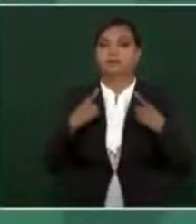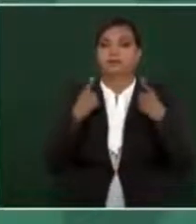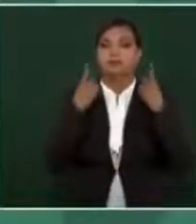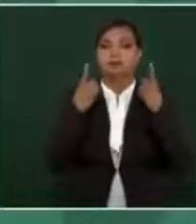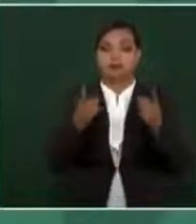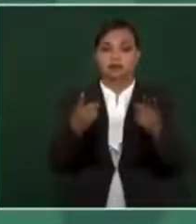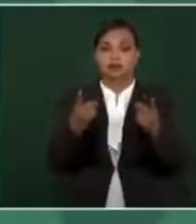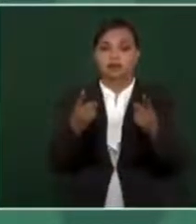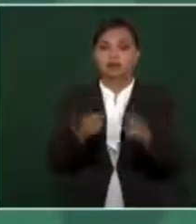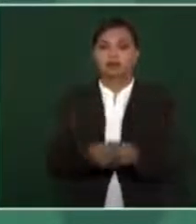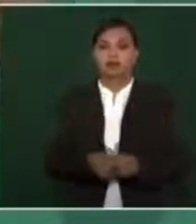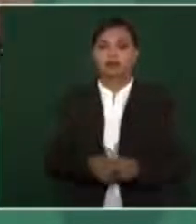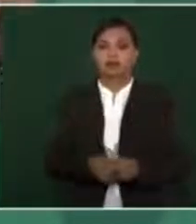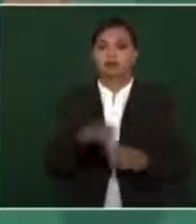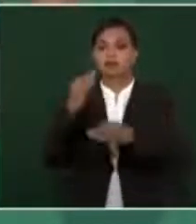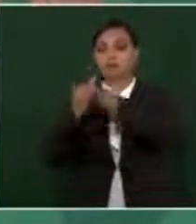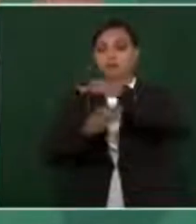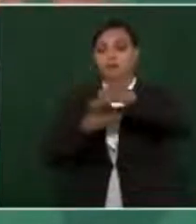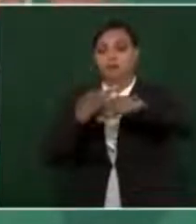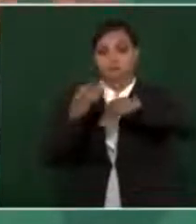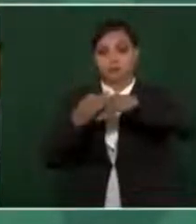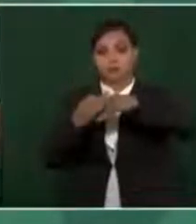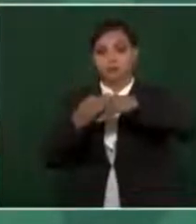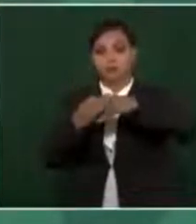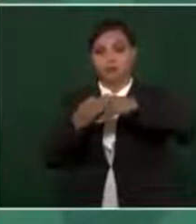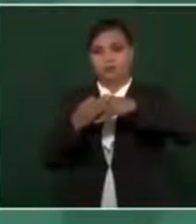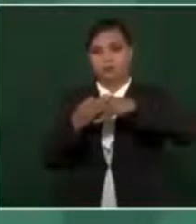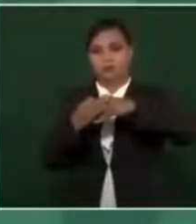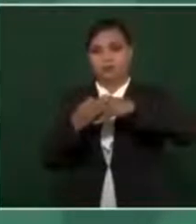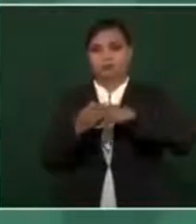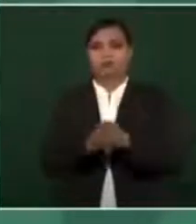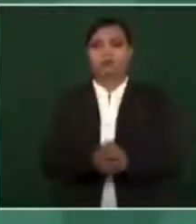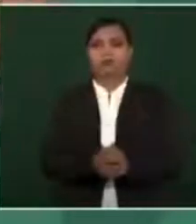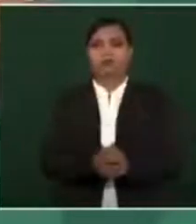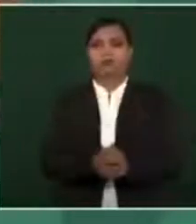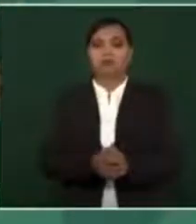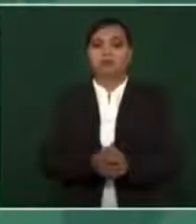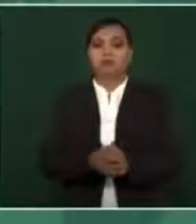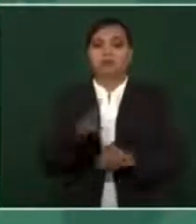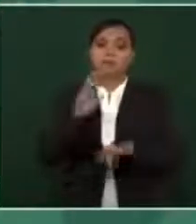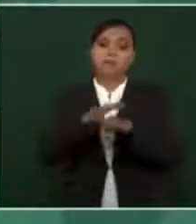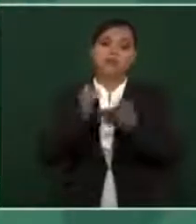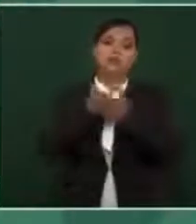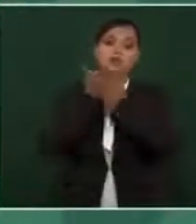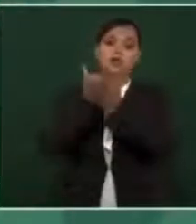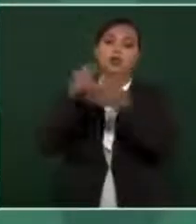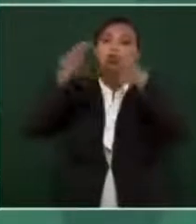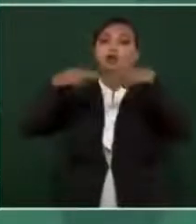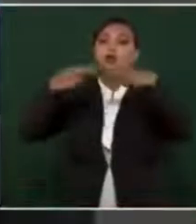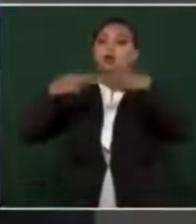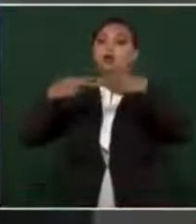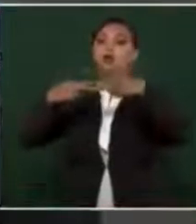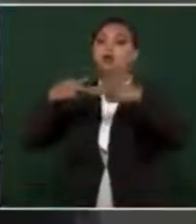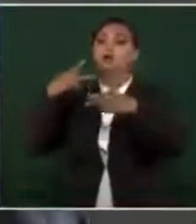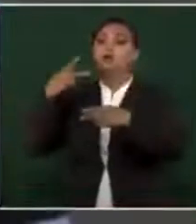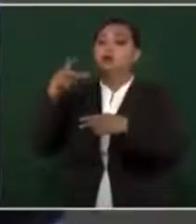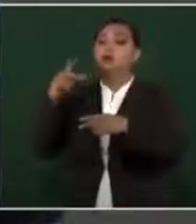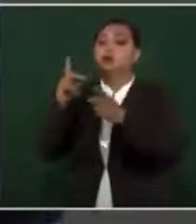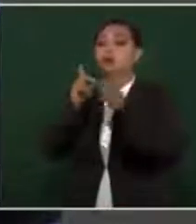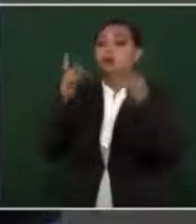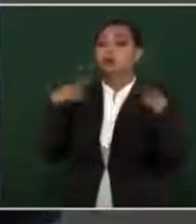todos los privilegios a las empresas particulares, sobre todo, repito,